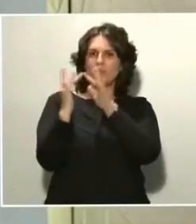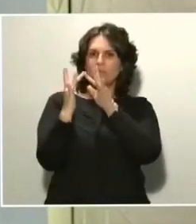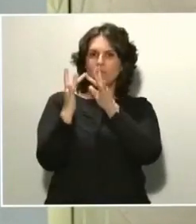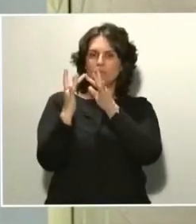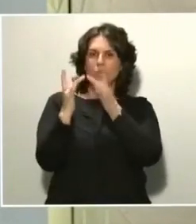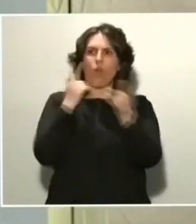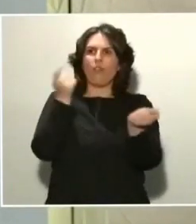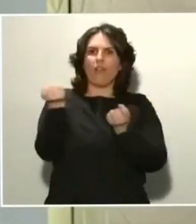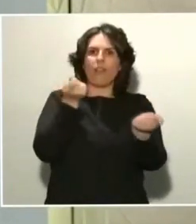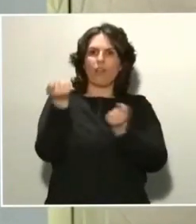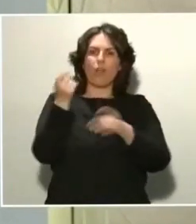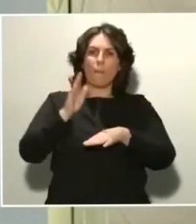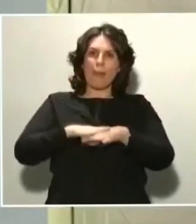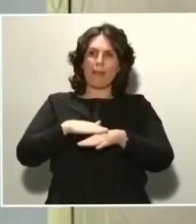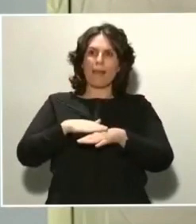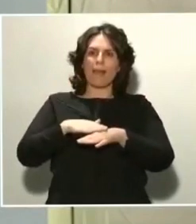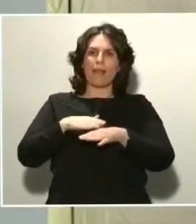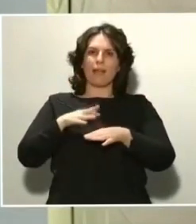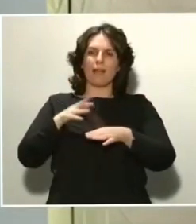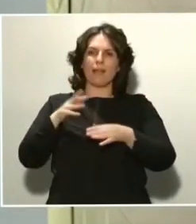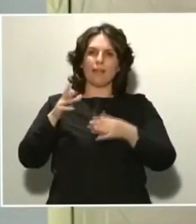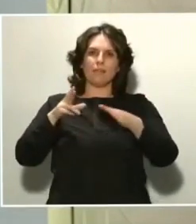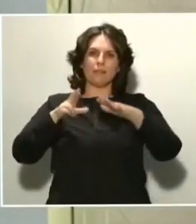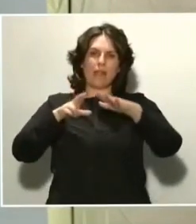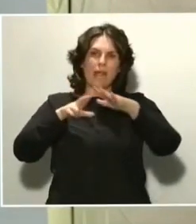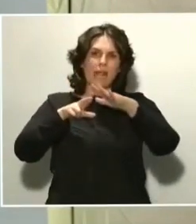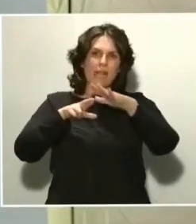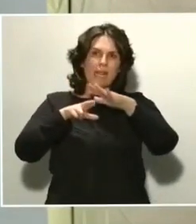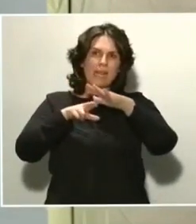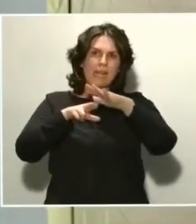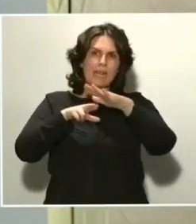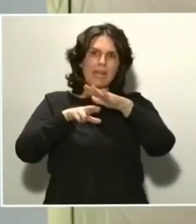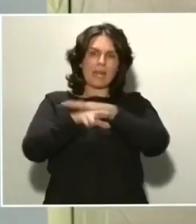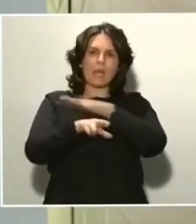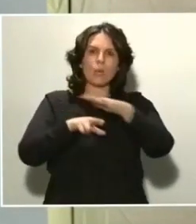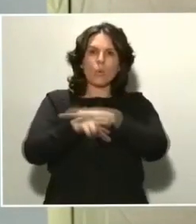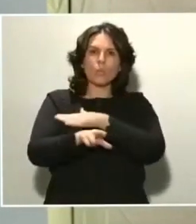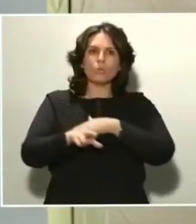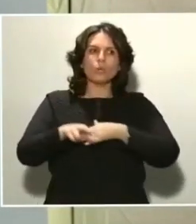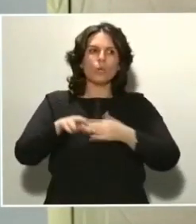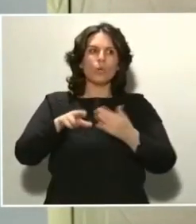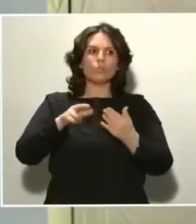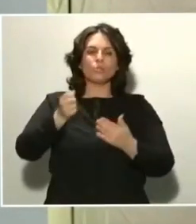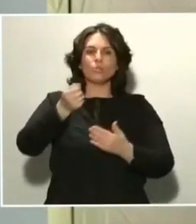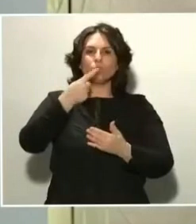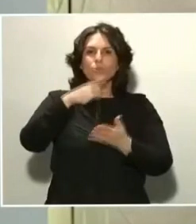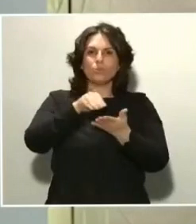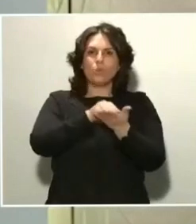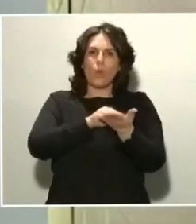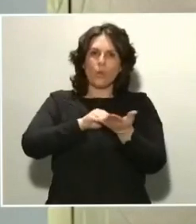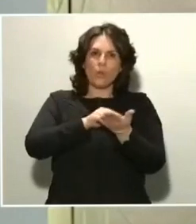proporcionar suministro de las soluciones a la población.